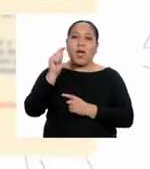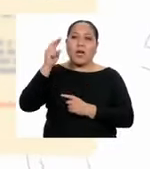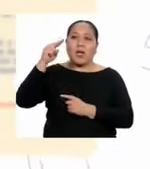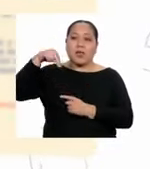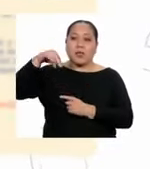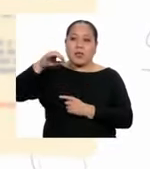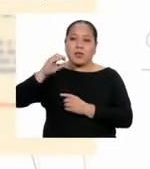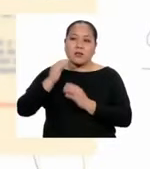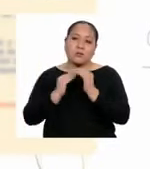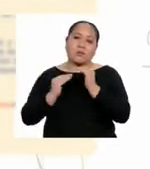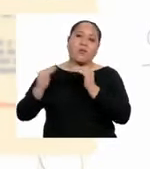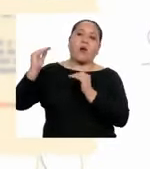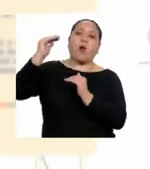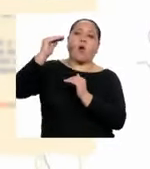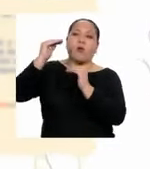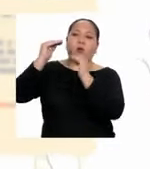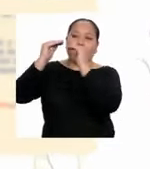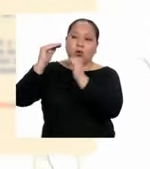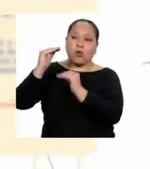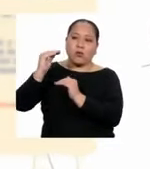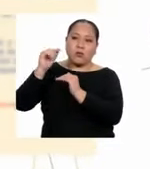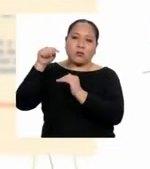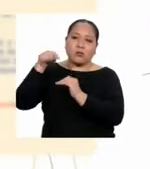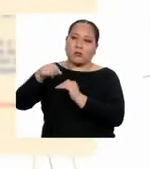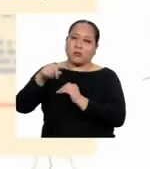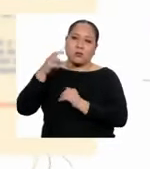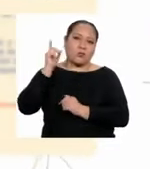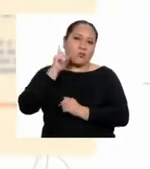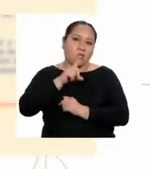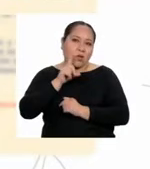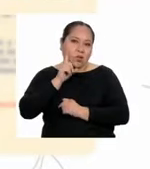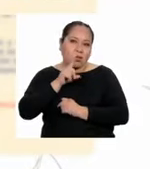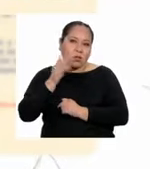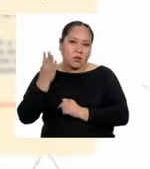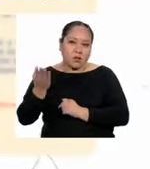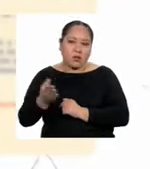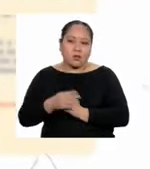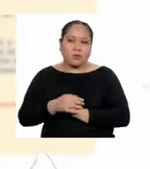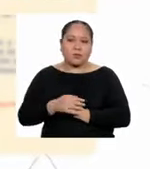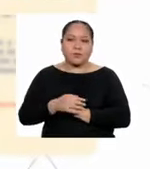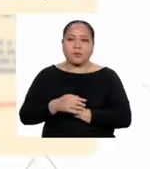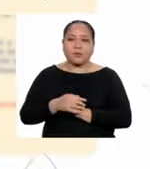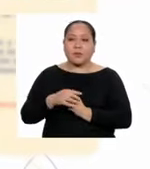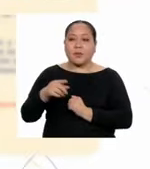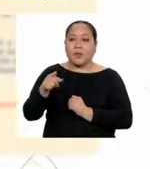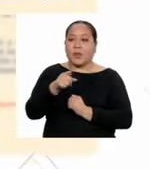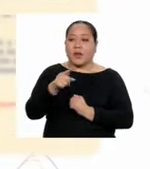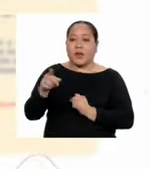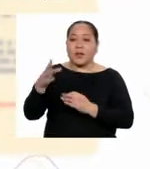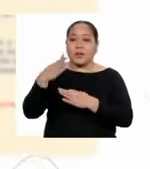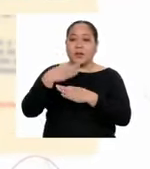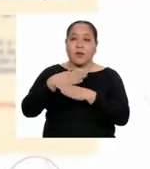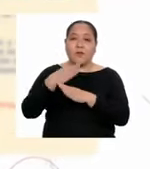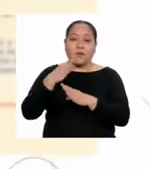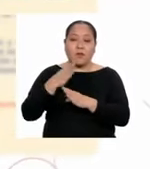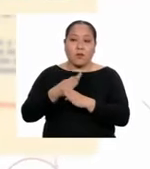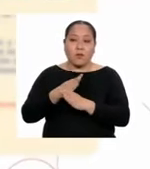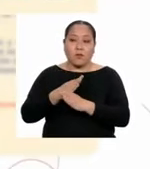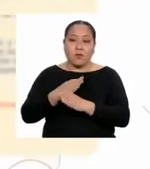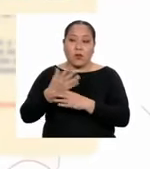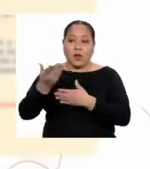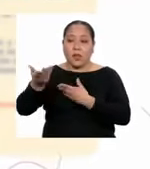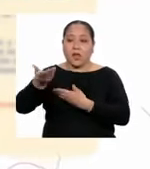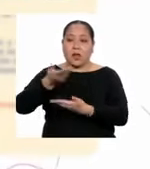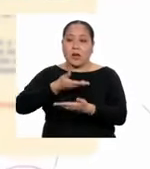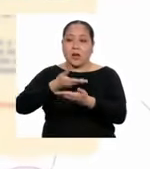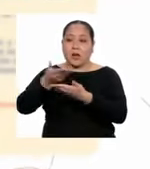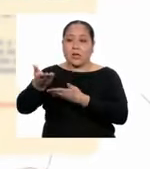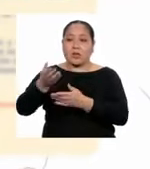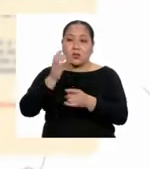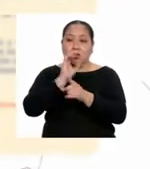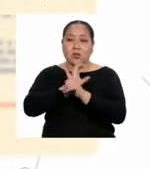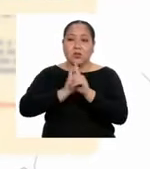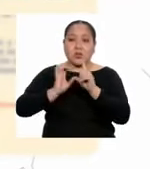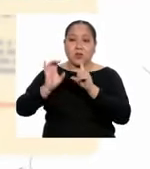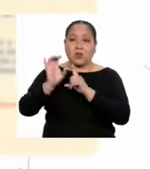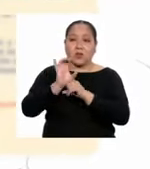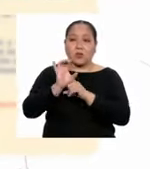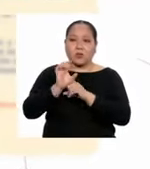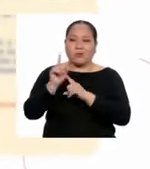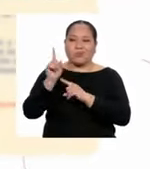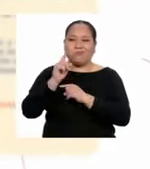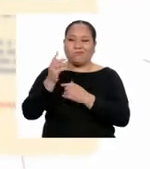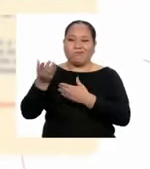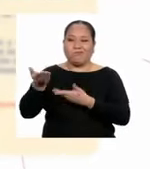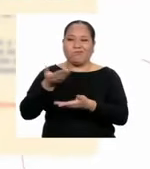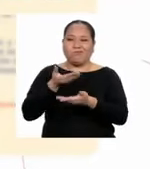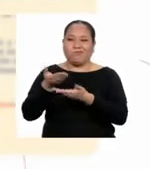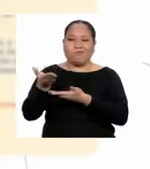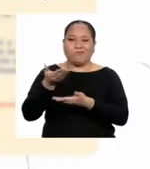lo que siempre es una mentira. En esta situación, las relaciones entre culturas se vuelven